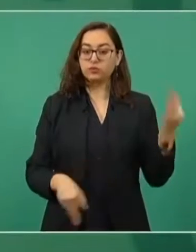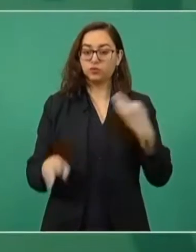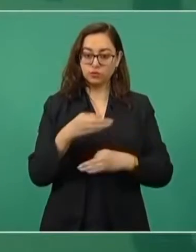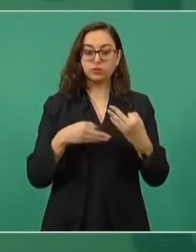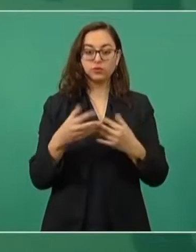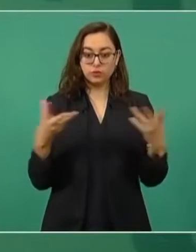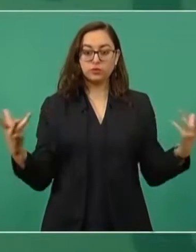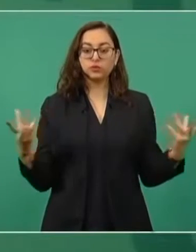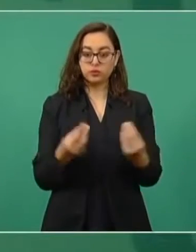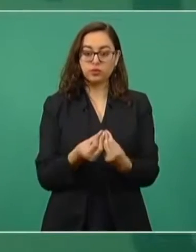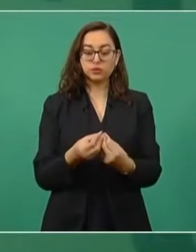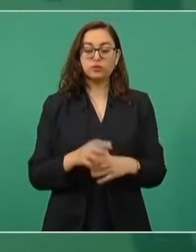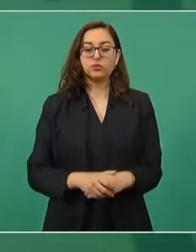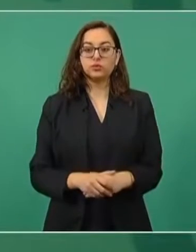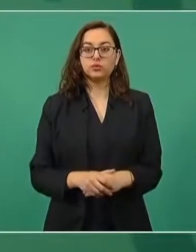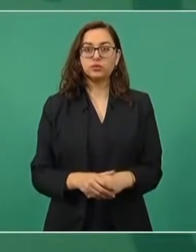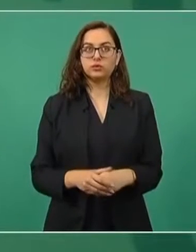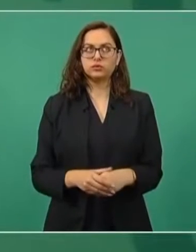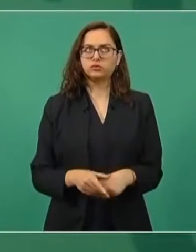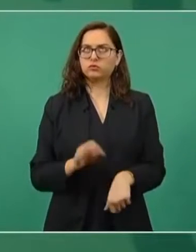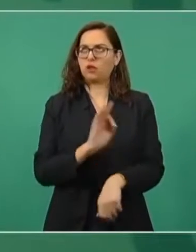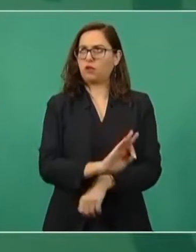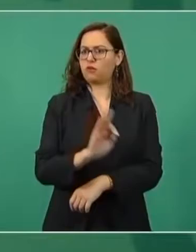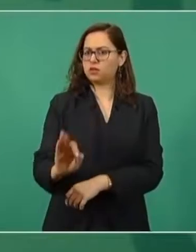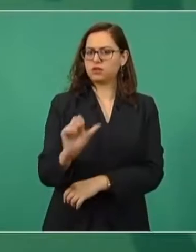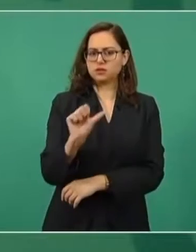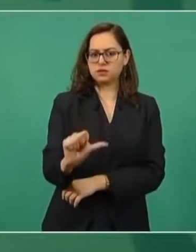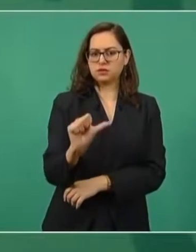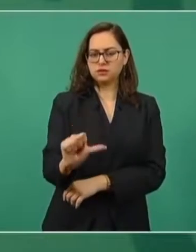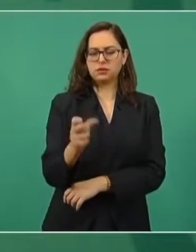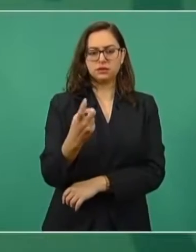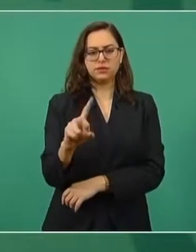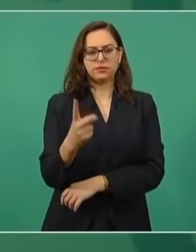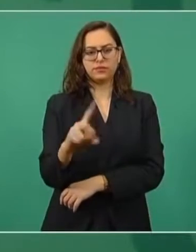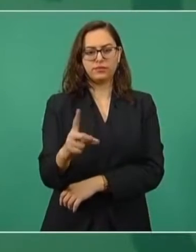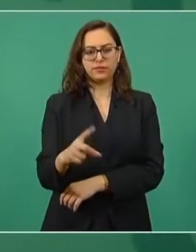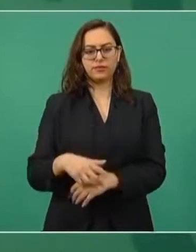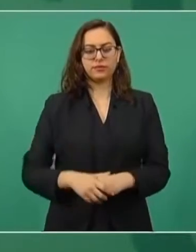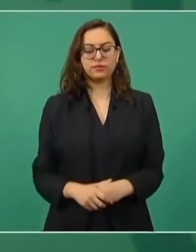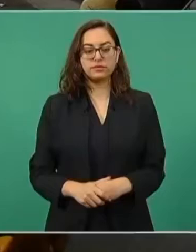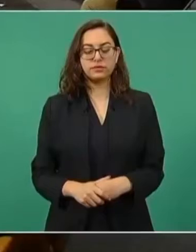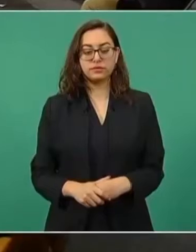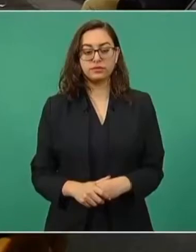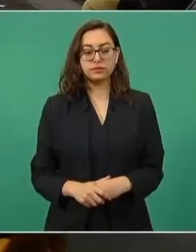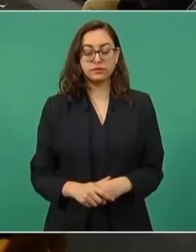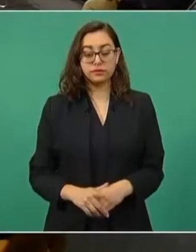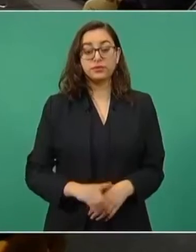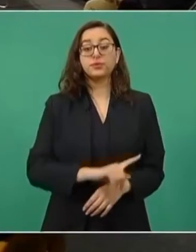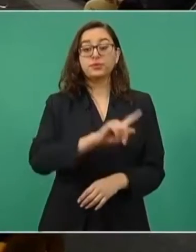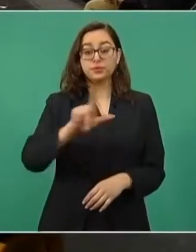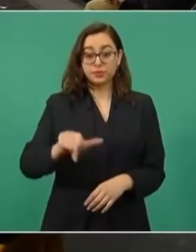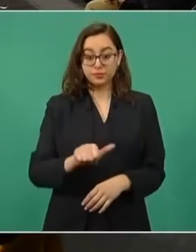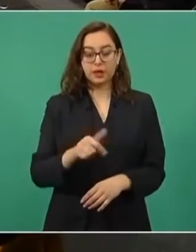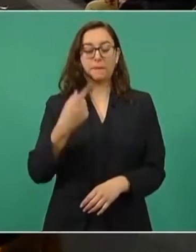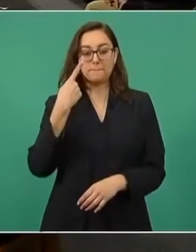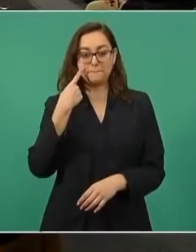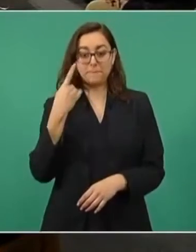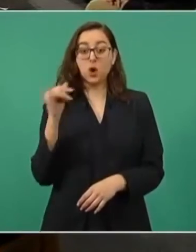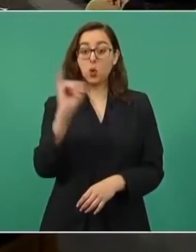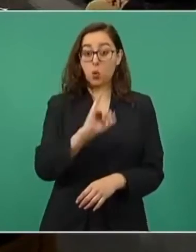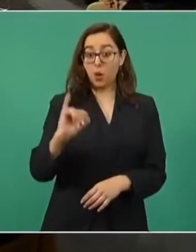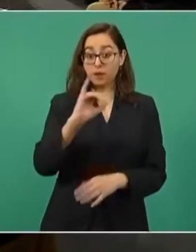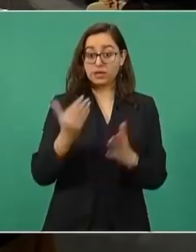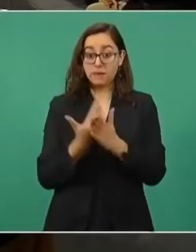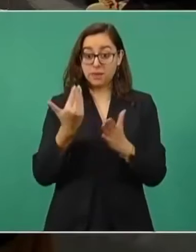16. ¿Y la mañana dónde va a estar? Al día siguiente, el jueves va a ser aquí.